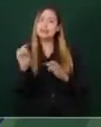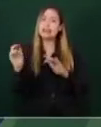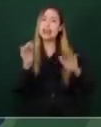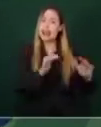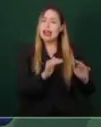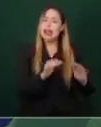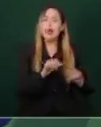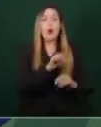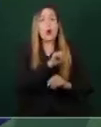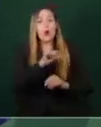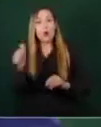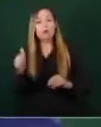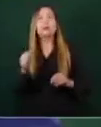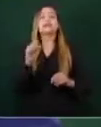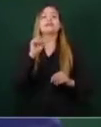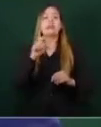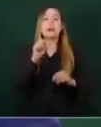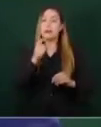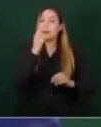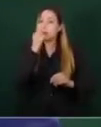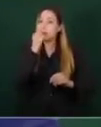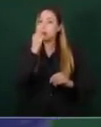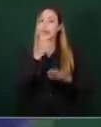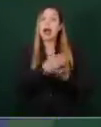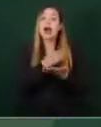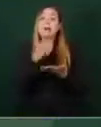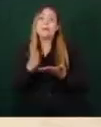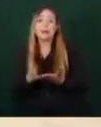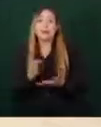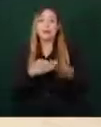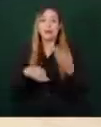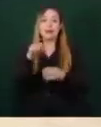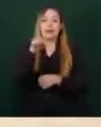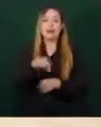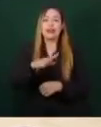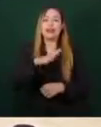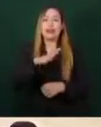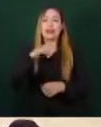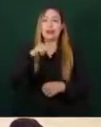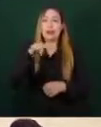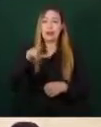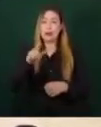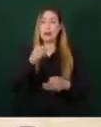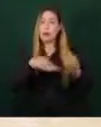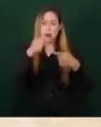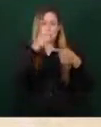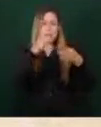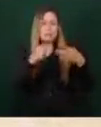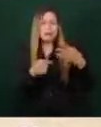todo lo que he dicho aquí a Nuevo León. Por todo eso, muchas gracias, general, muchas gracias, presidente.